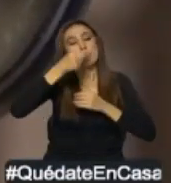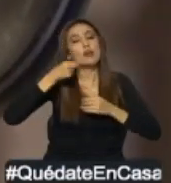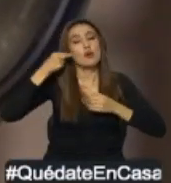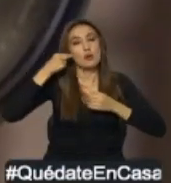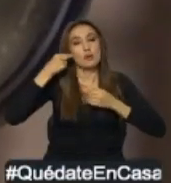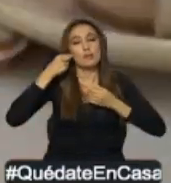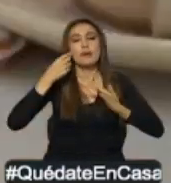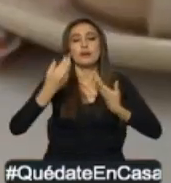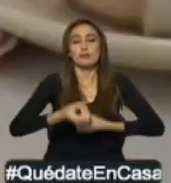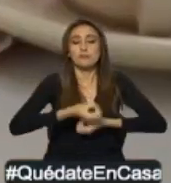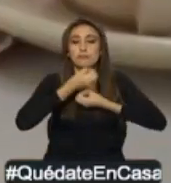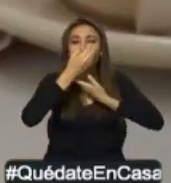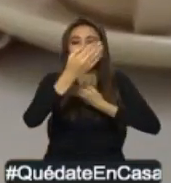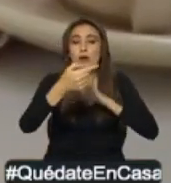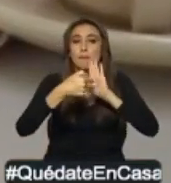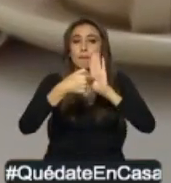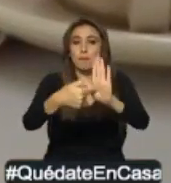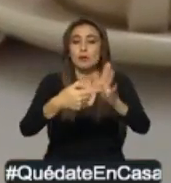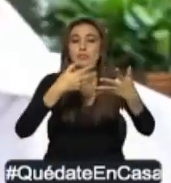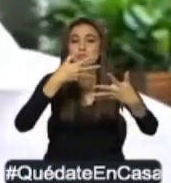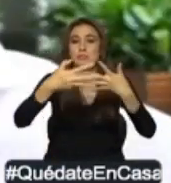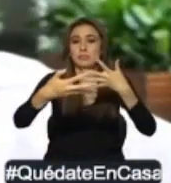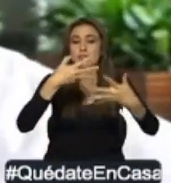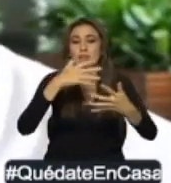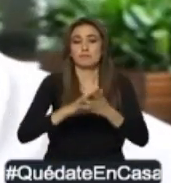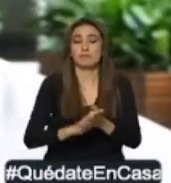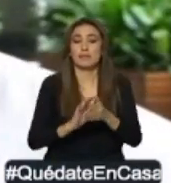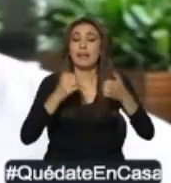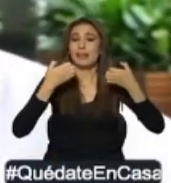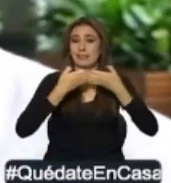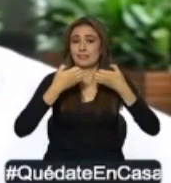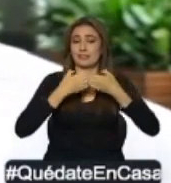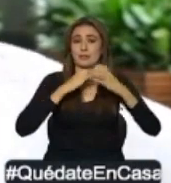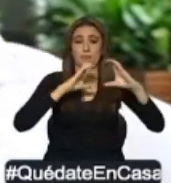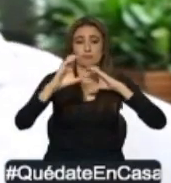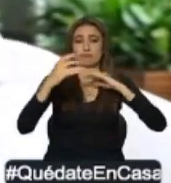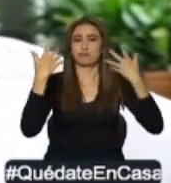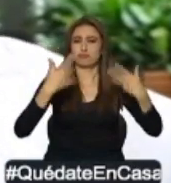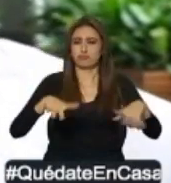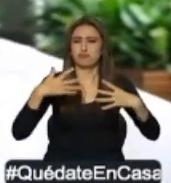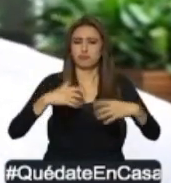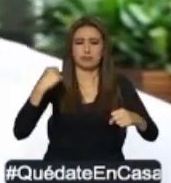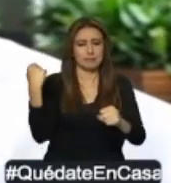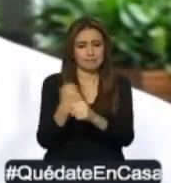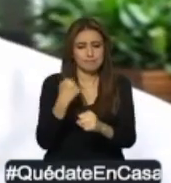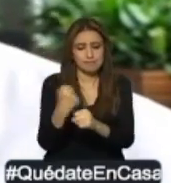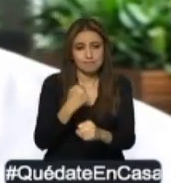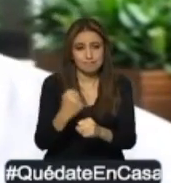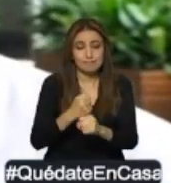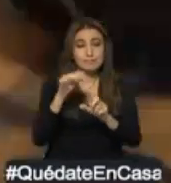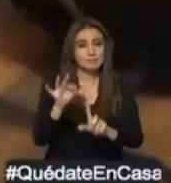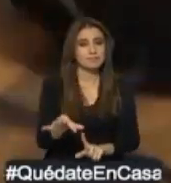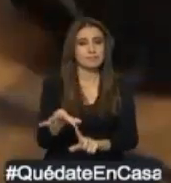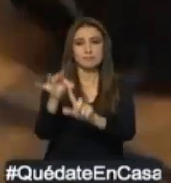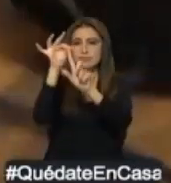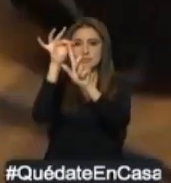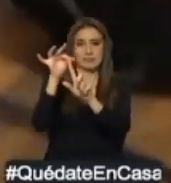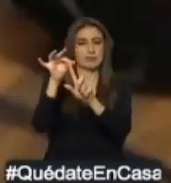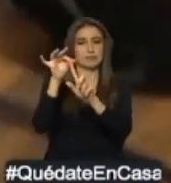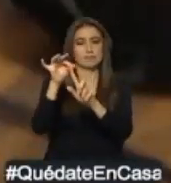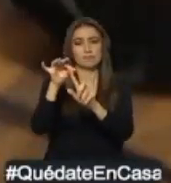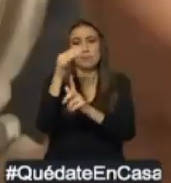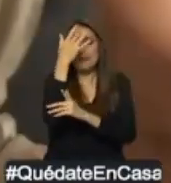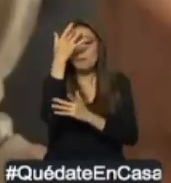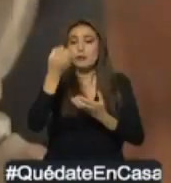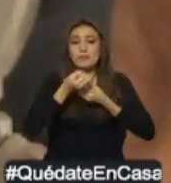información transparente y oportuna. Los equipos de comunicación de la presidencia de la república están haciendo un esfuerzo bastante grande por estar